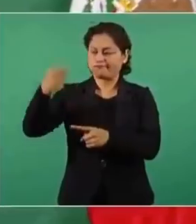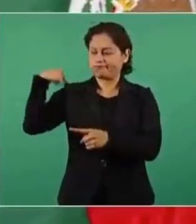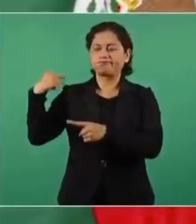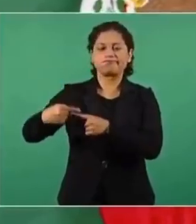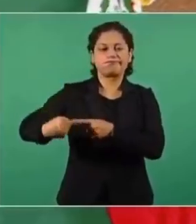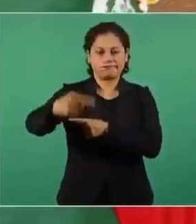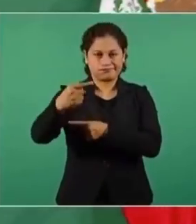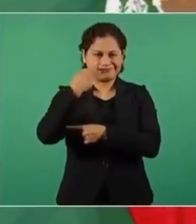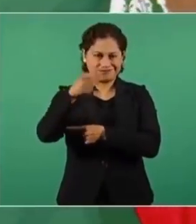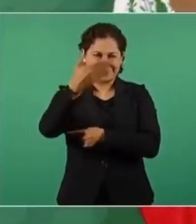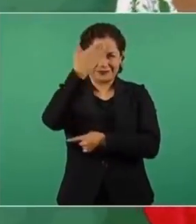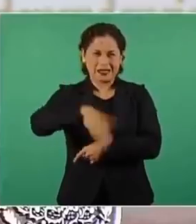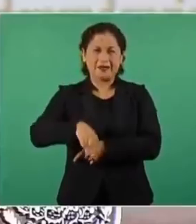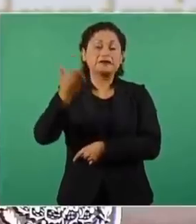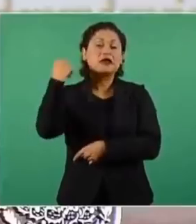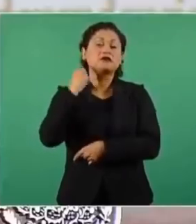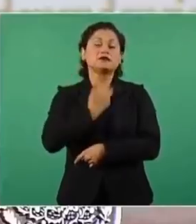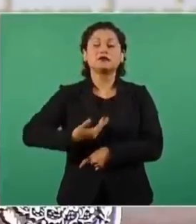de Calderón se desató la guerra